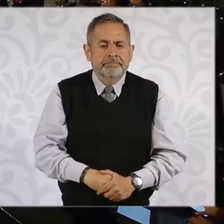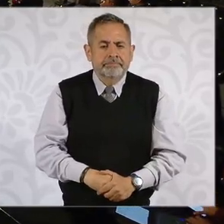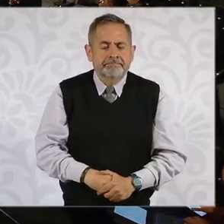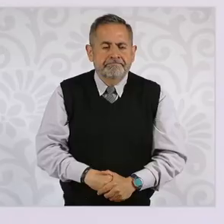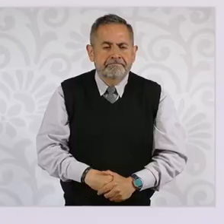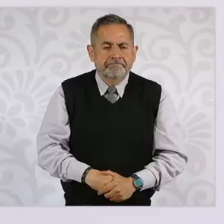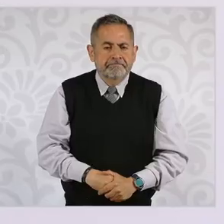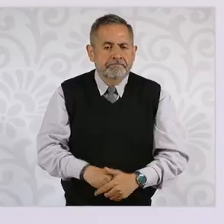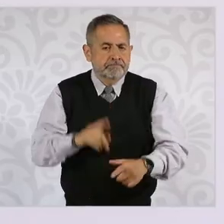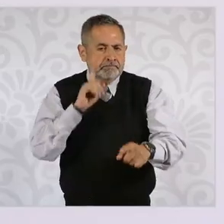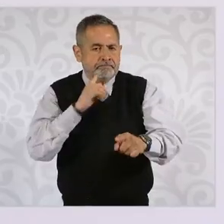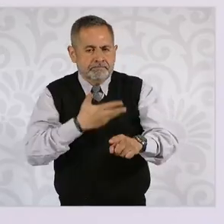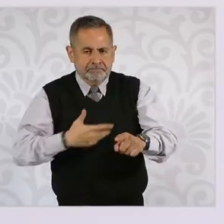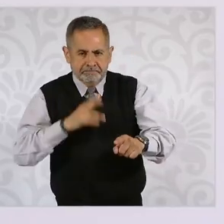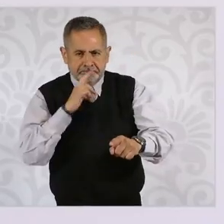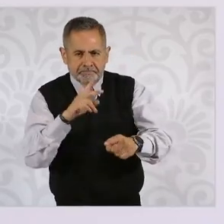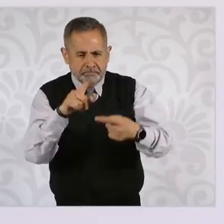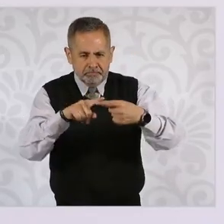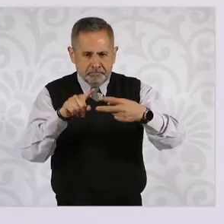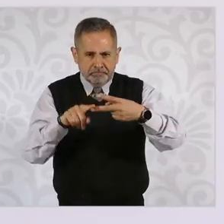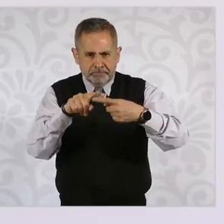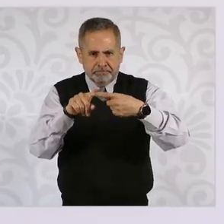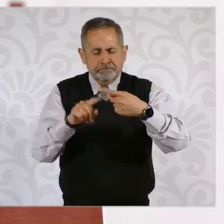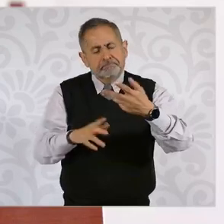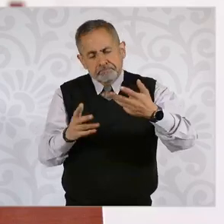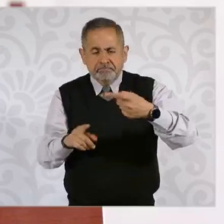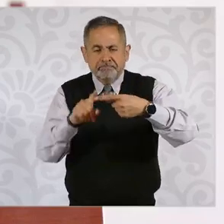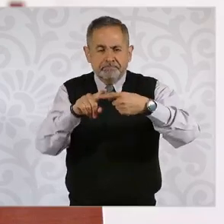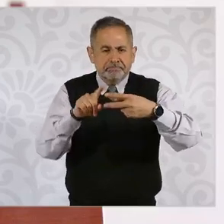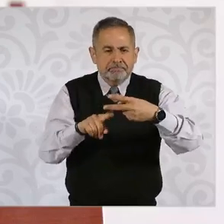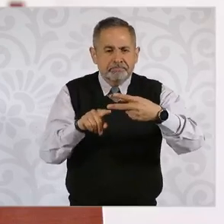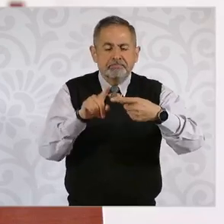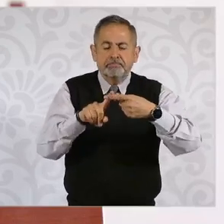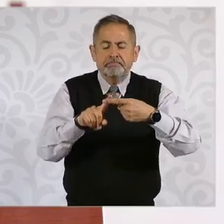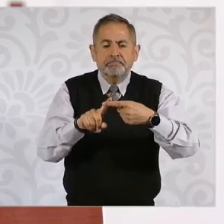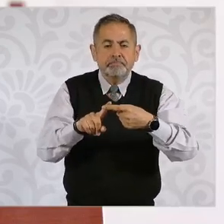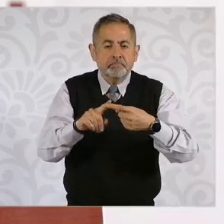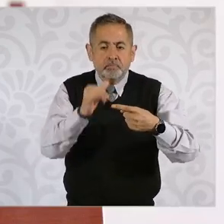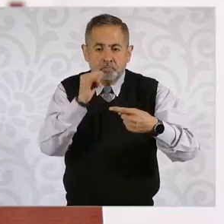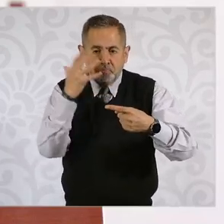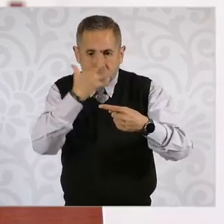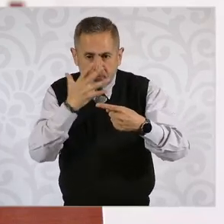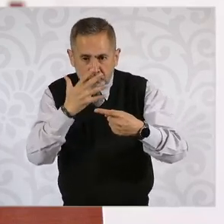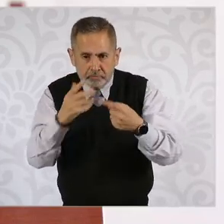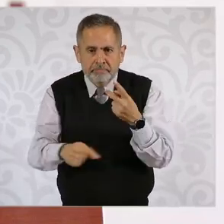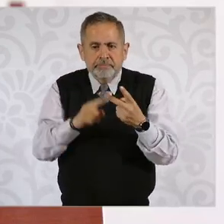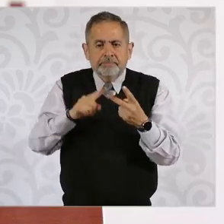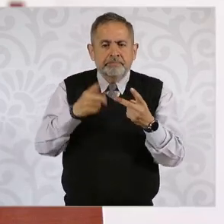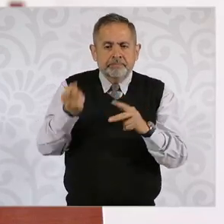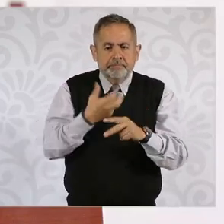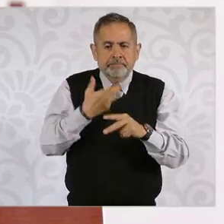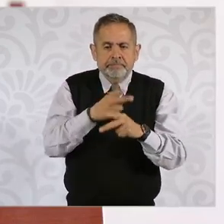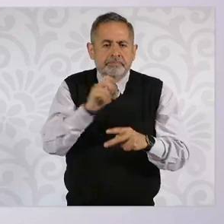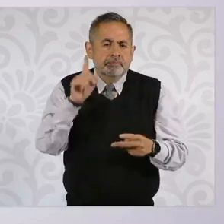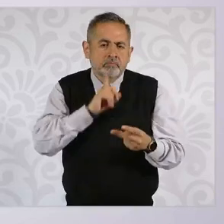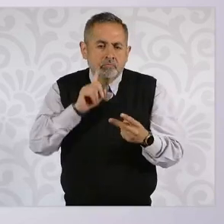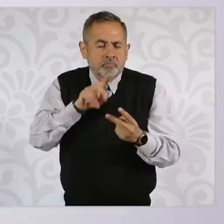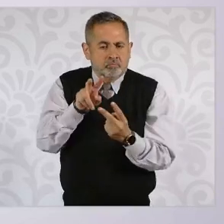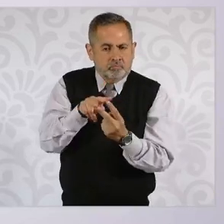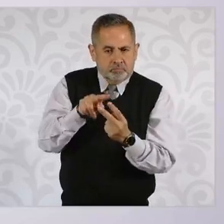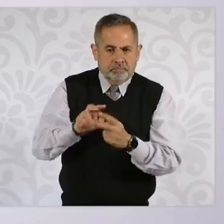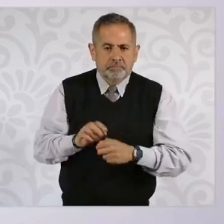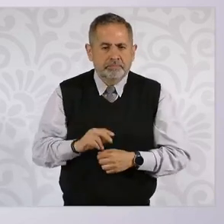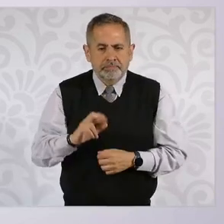Bueno, vamos, son dos temas, el alcohol y el proyecto de la Secretaría de las Mujeres. Si recuerdan,